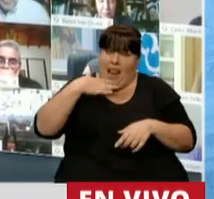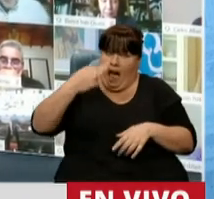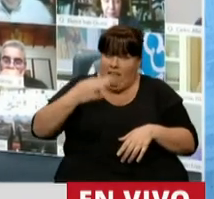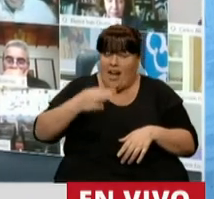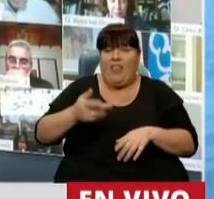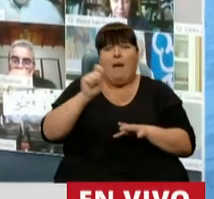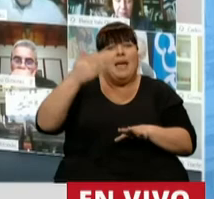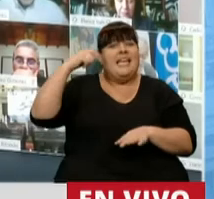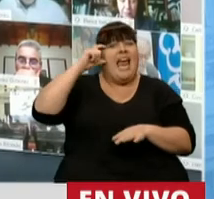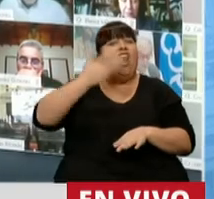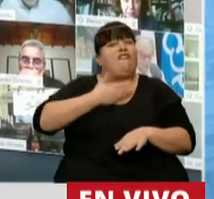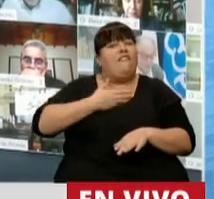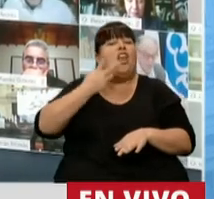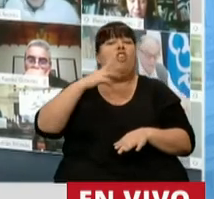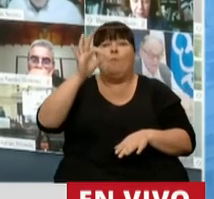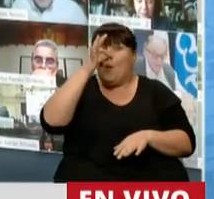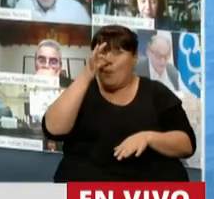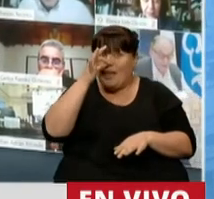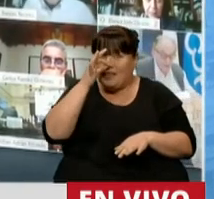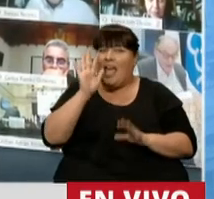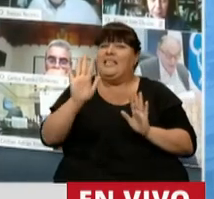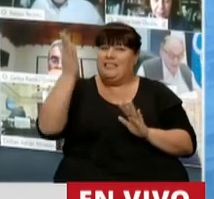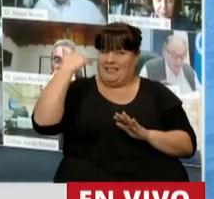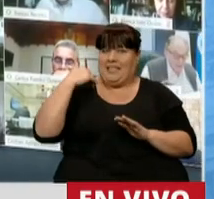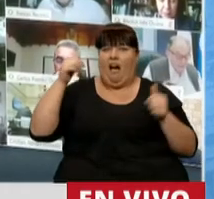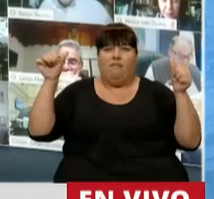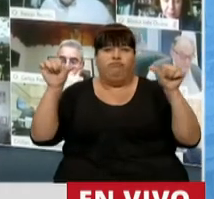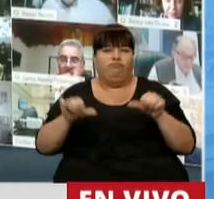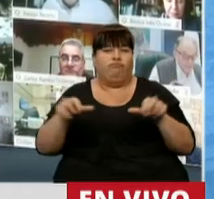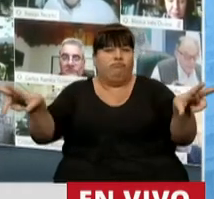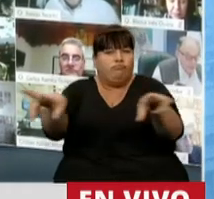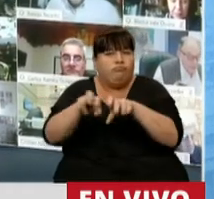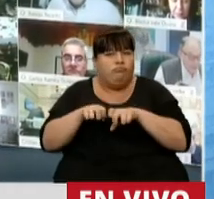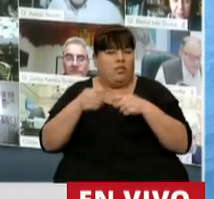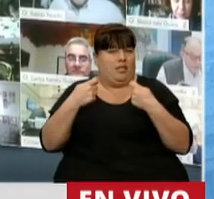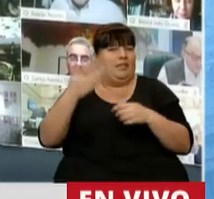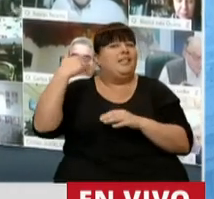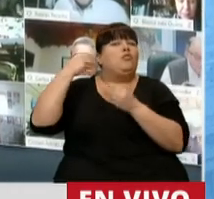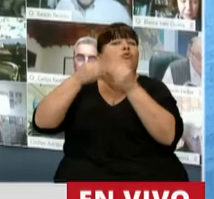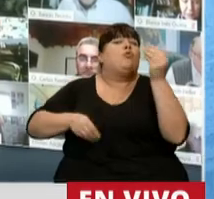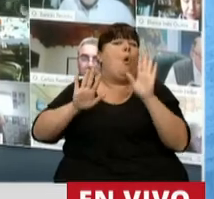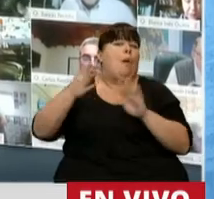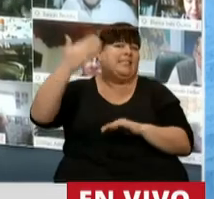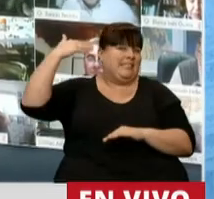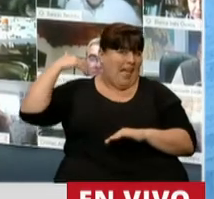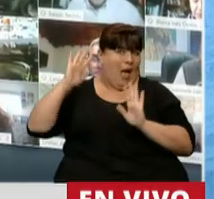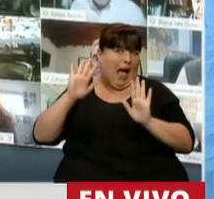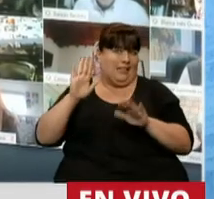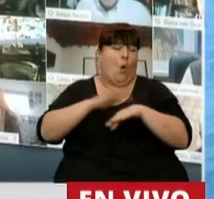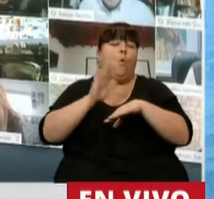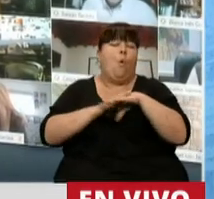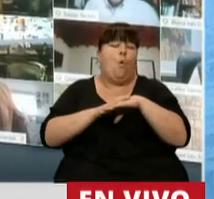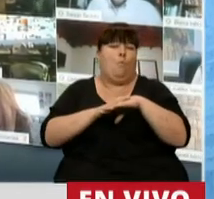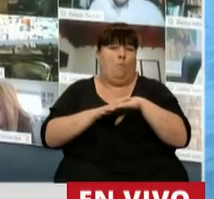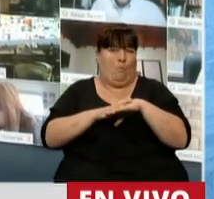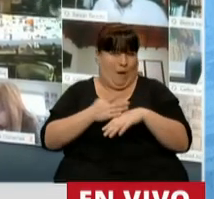que los meses de enero y febrero del 2020 venían marcando una caída del PBI, y de un arrastre que venía desde los productos